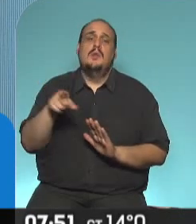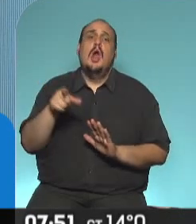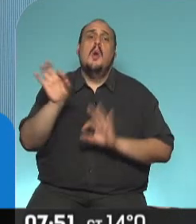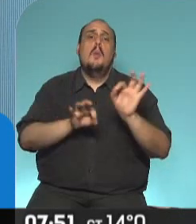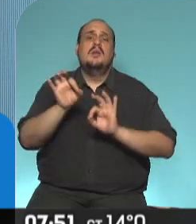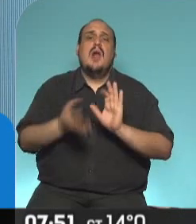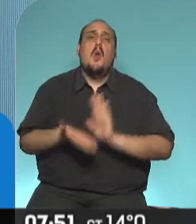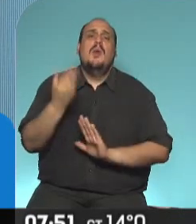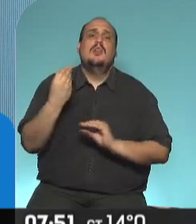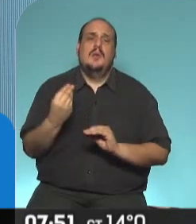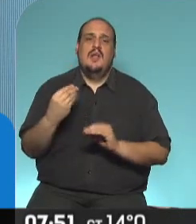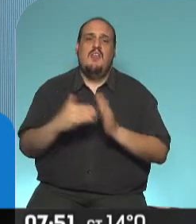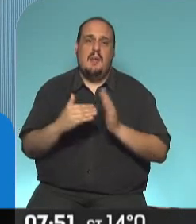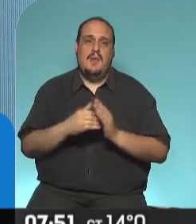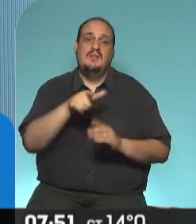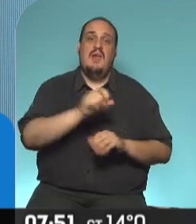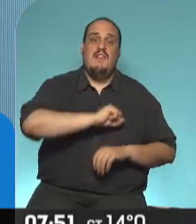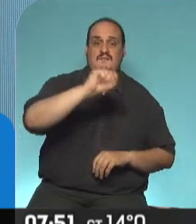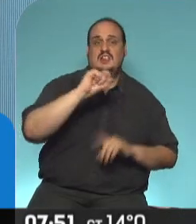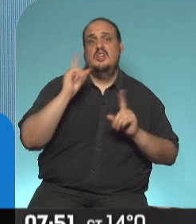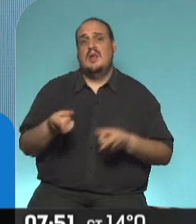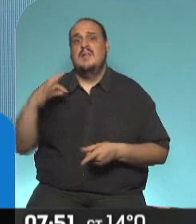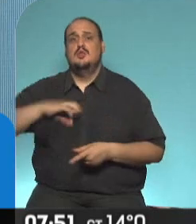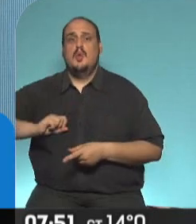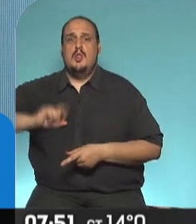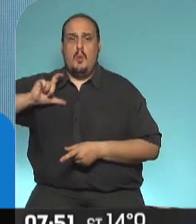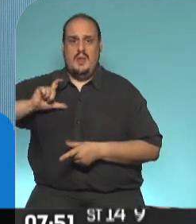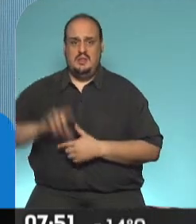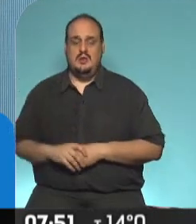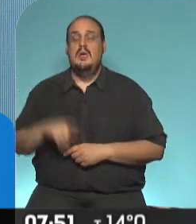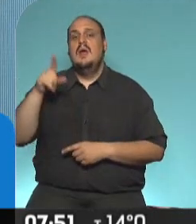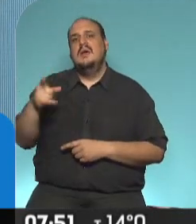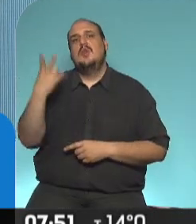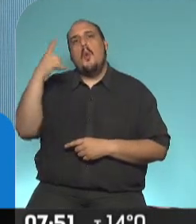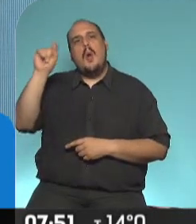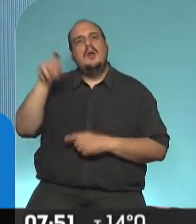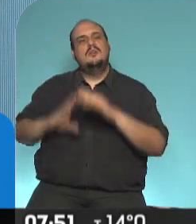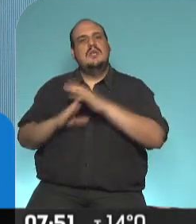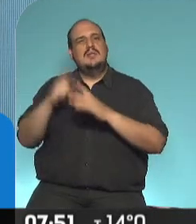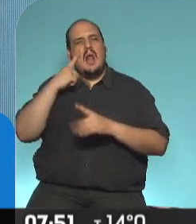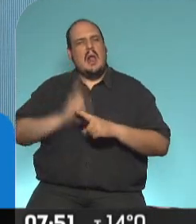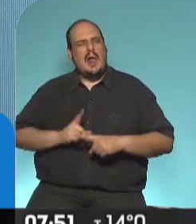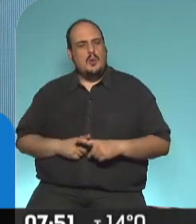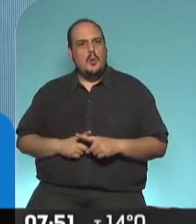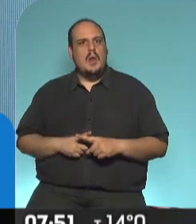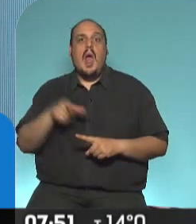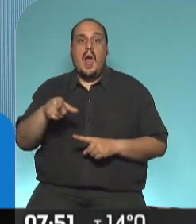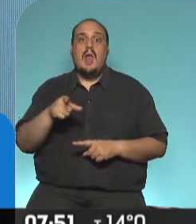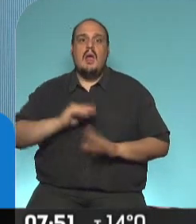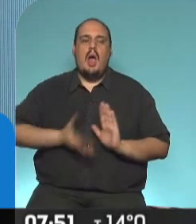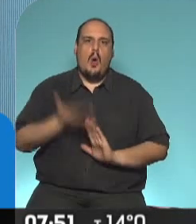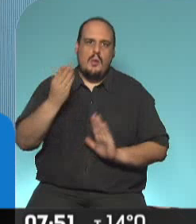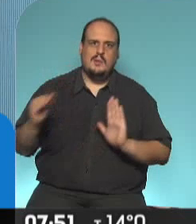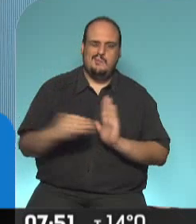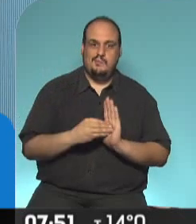y por variación salarial. ¿Está claro eso? Bien, bueno. Lo va a calcular el Banco Central, así que lo que se espera también es que cuando empiecen a